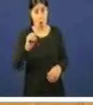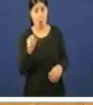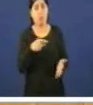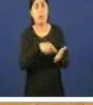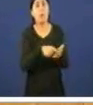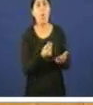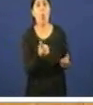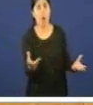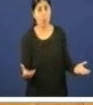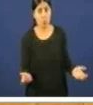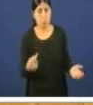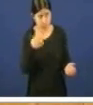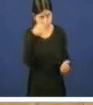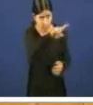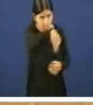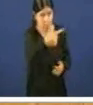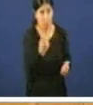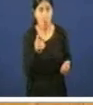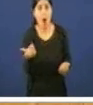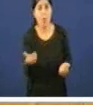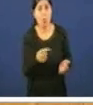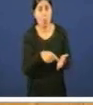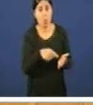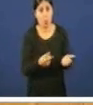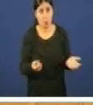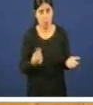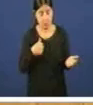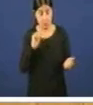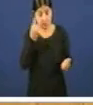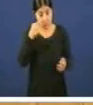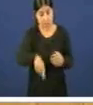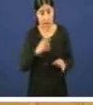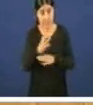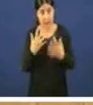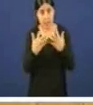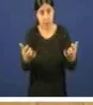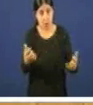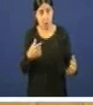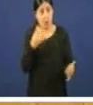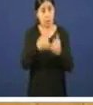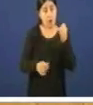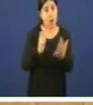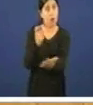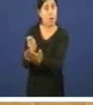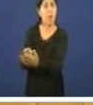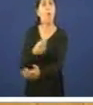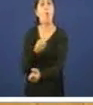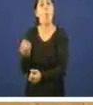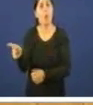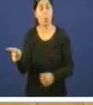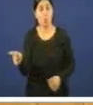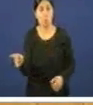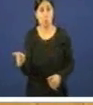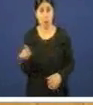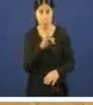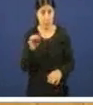saben vostedes canto cobra imonos a inteirar neste Parlamento de cales son as súas retribucións e iso que non está a